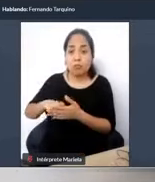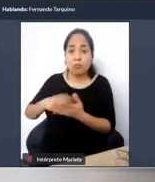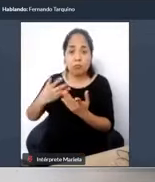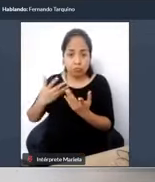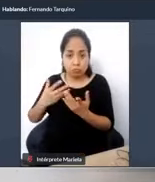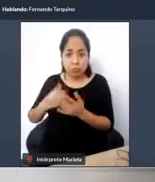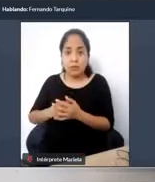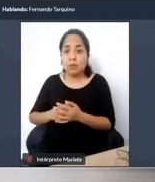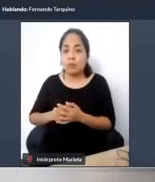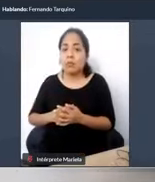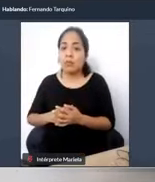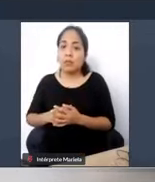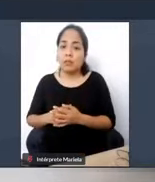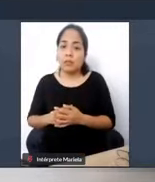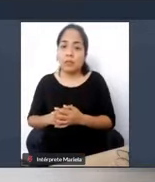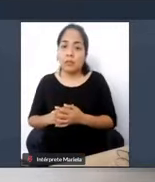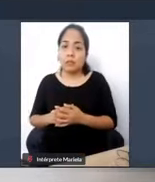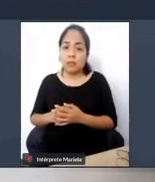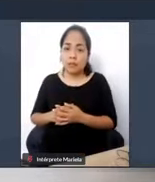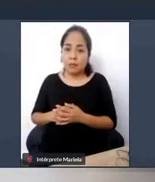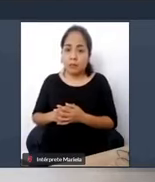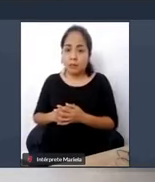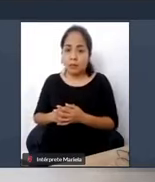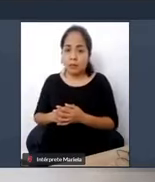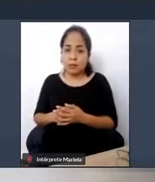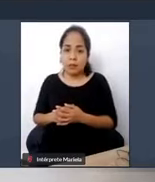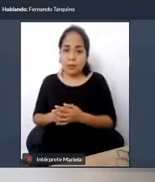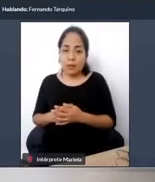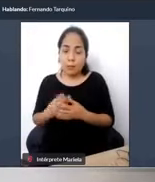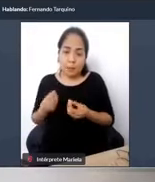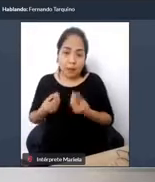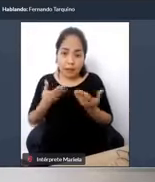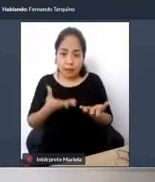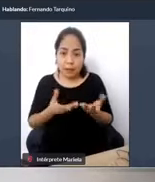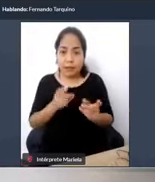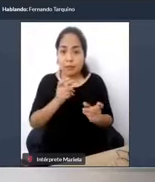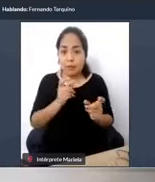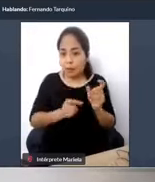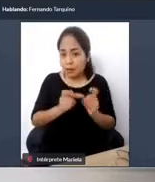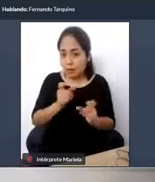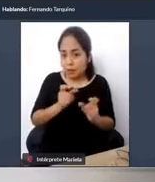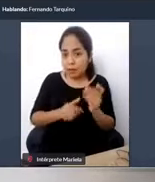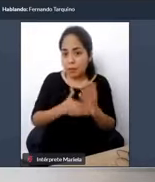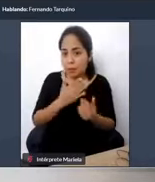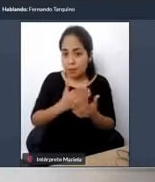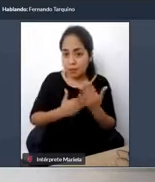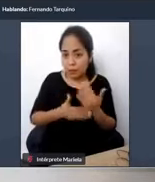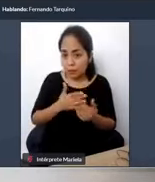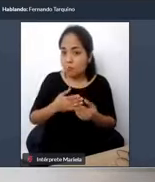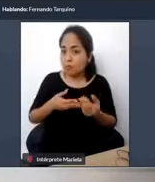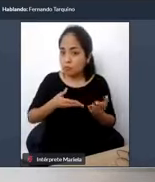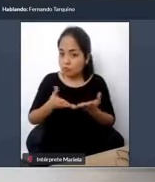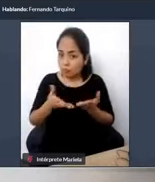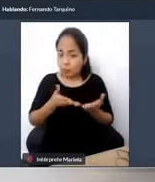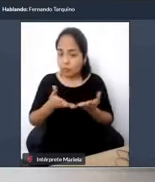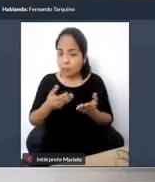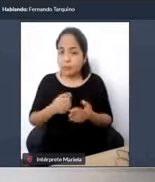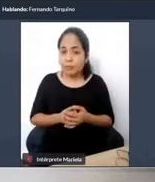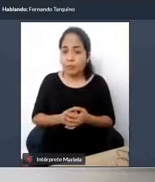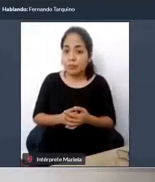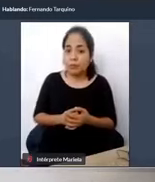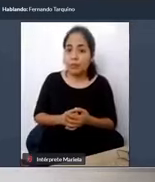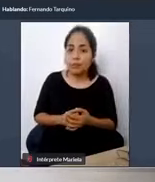Bush padre y en este caso puse mi reflexión sobre el tema